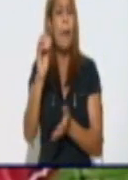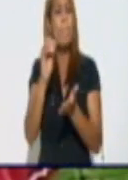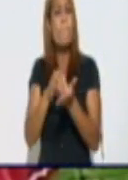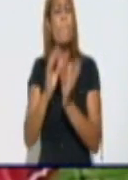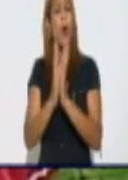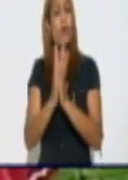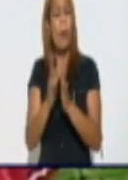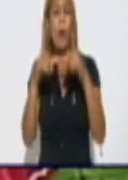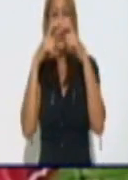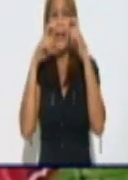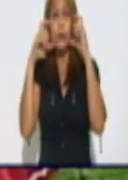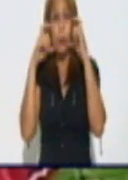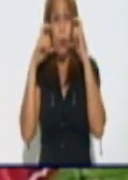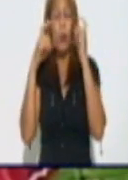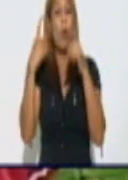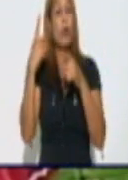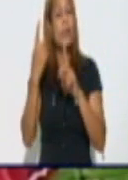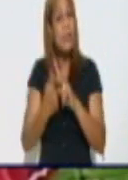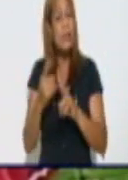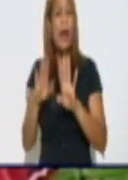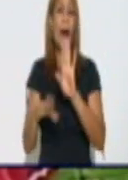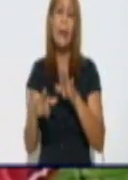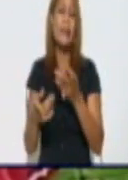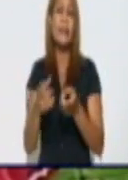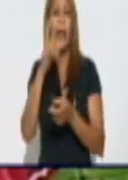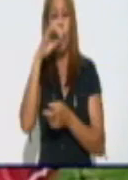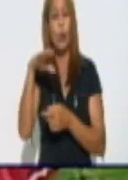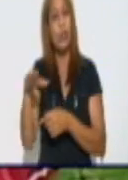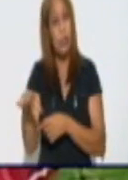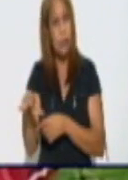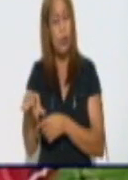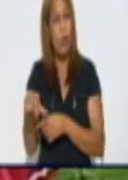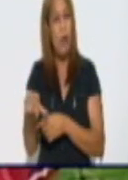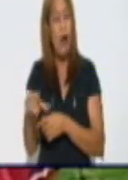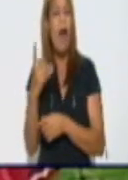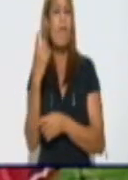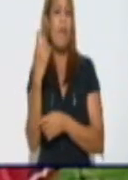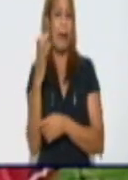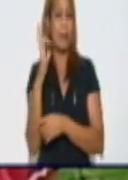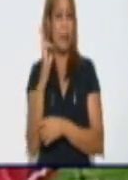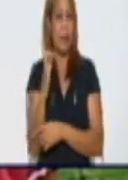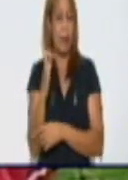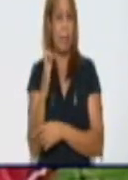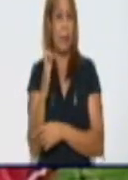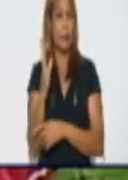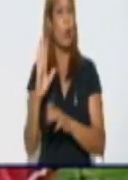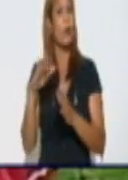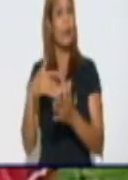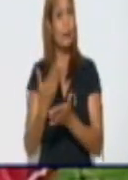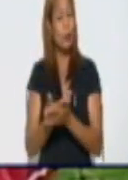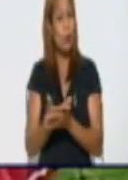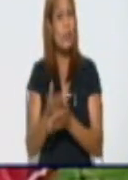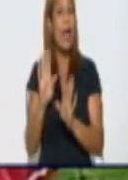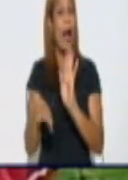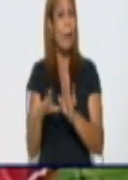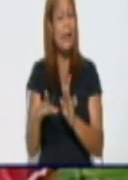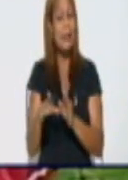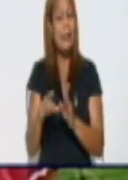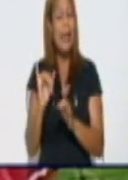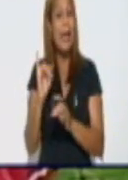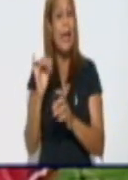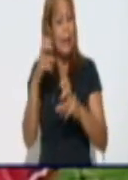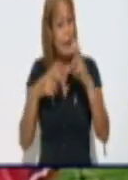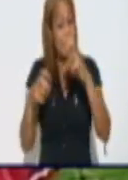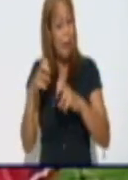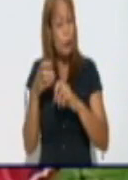inspectores de la DIS, los inspectores de higiene. Entonces el problema se agrava cuando llega el inspector